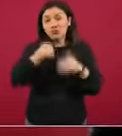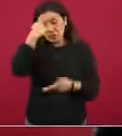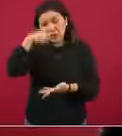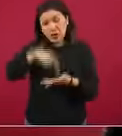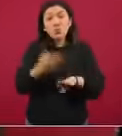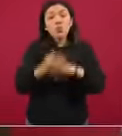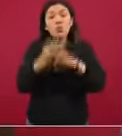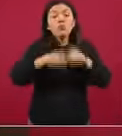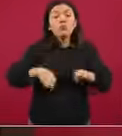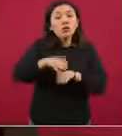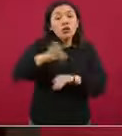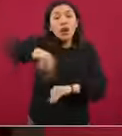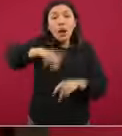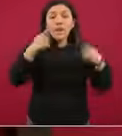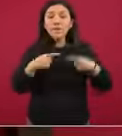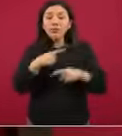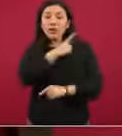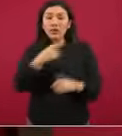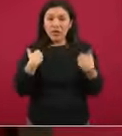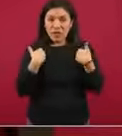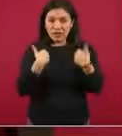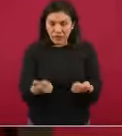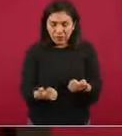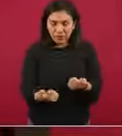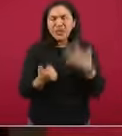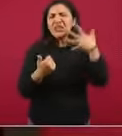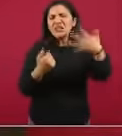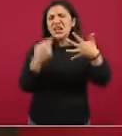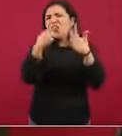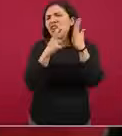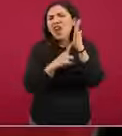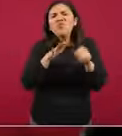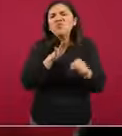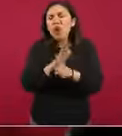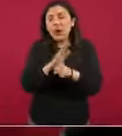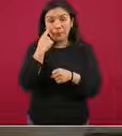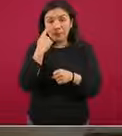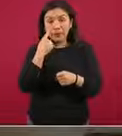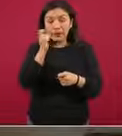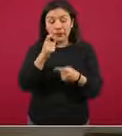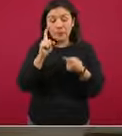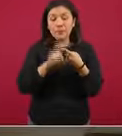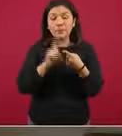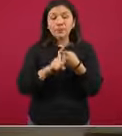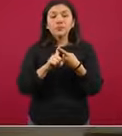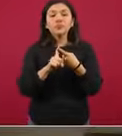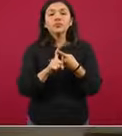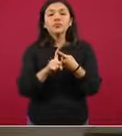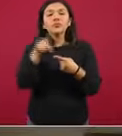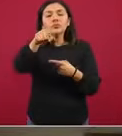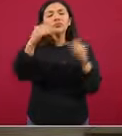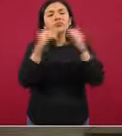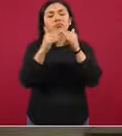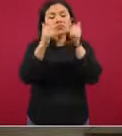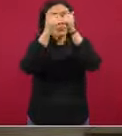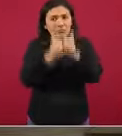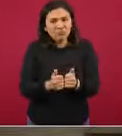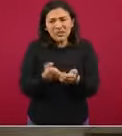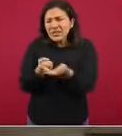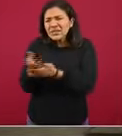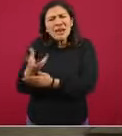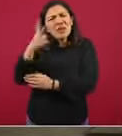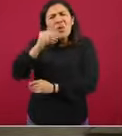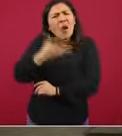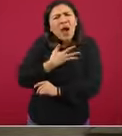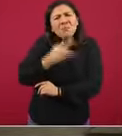muy importante que la población entienda. ¿Y cuáles son estas cinco reglas? Estas cinco reglas, la primera, quédate en casa y si no tienes que salir,